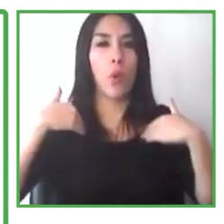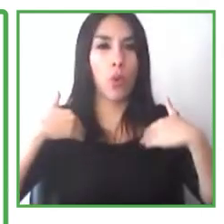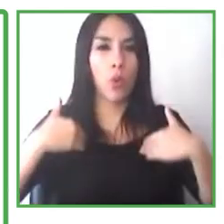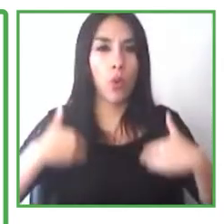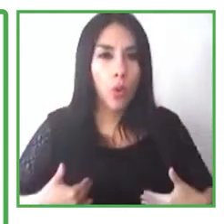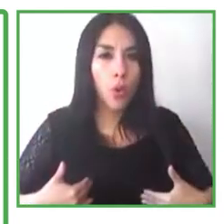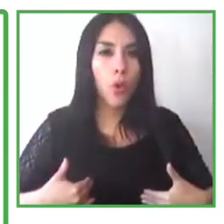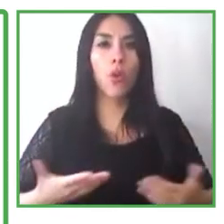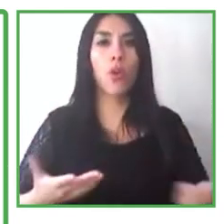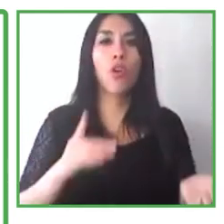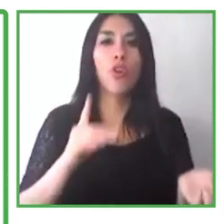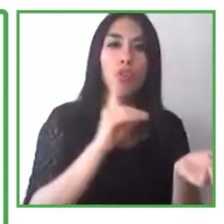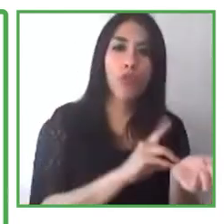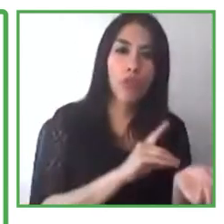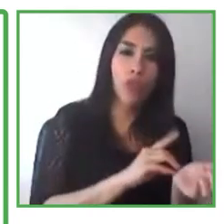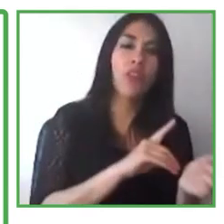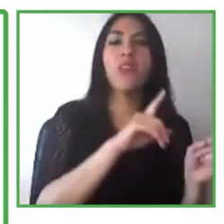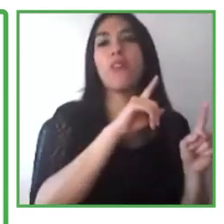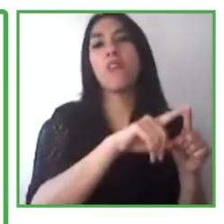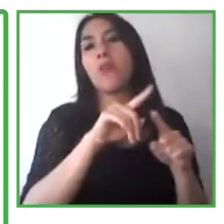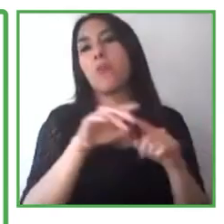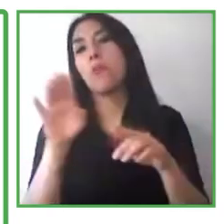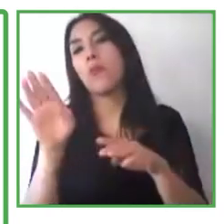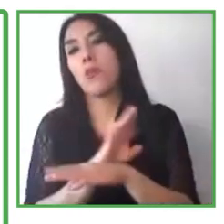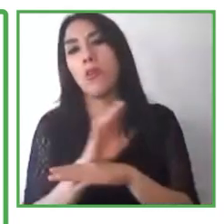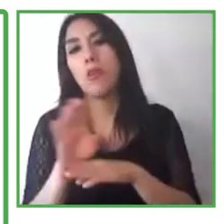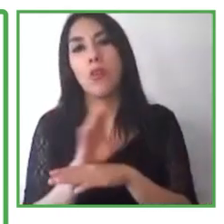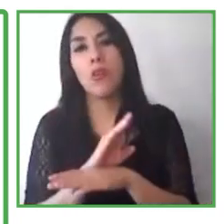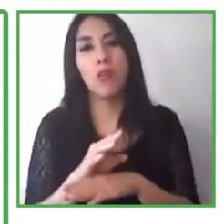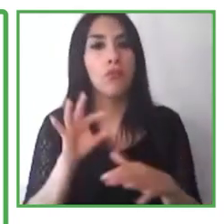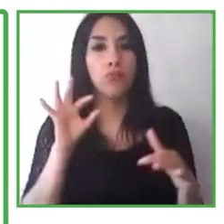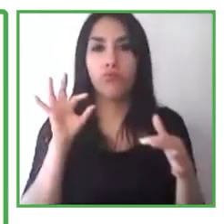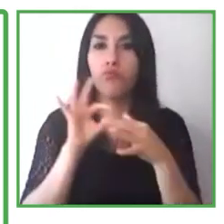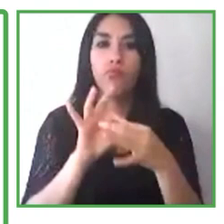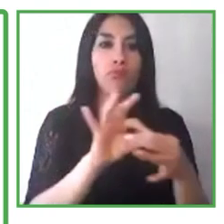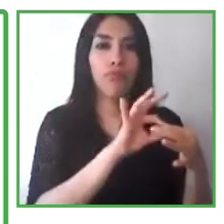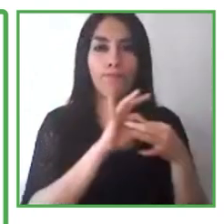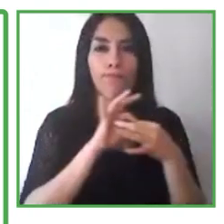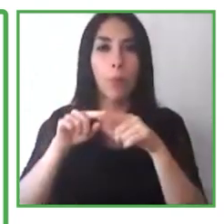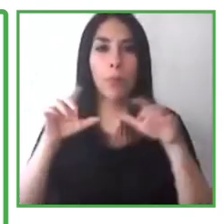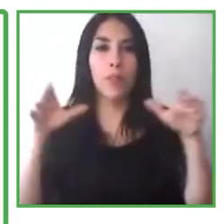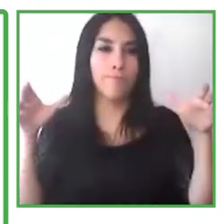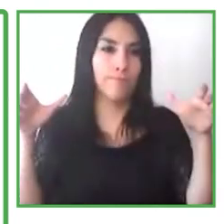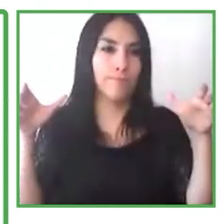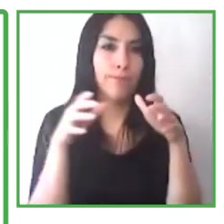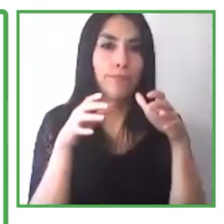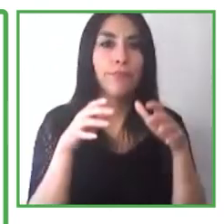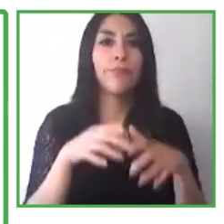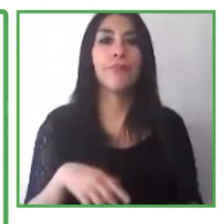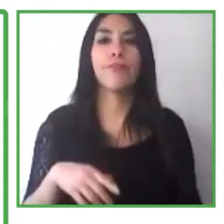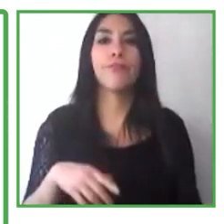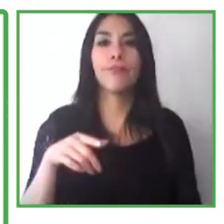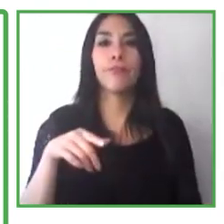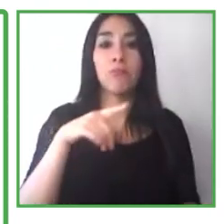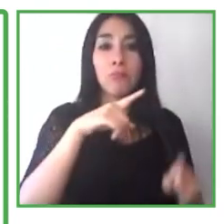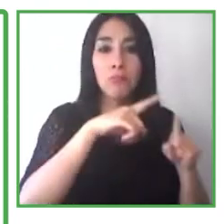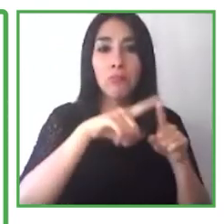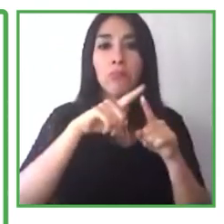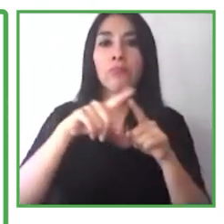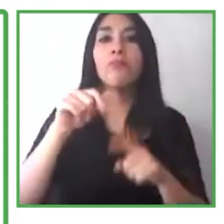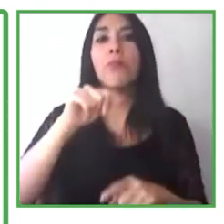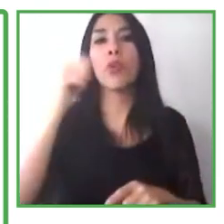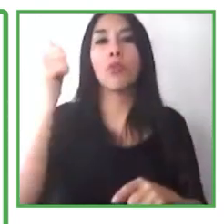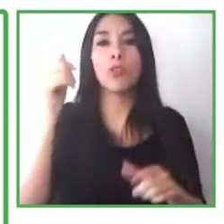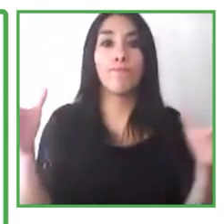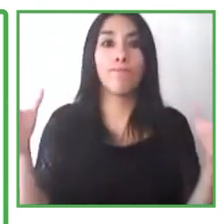de inmobiliaria, todas las distintas fuerzas claves de la tecnología, nuestras distintas oficinas, para asegurarnos de poder